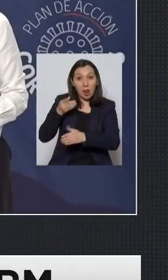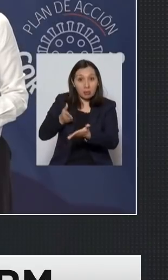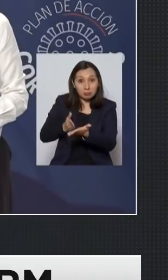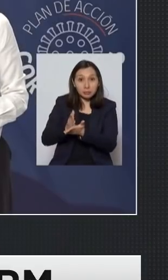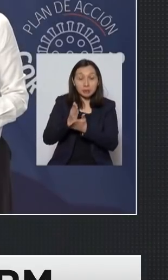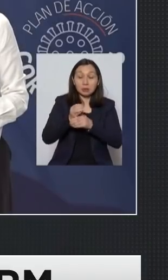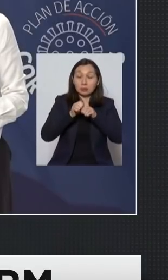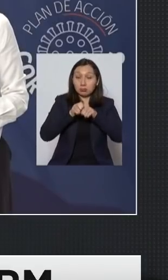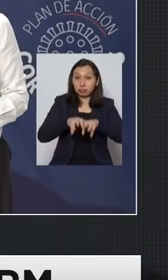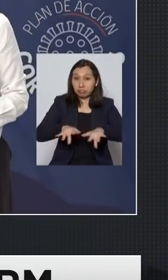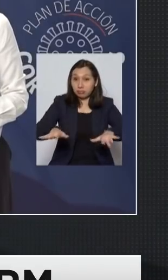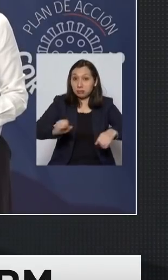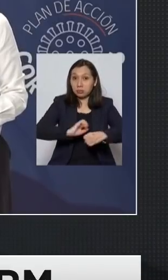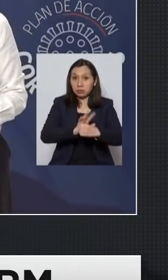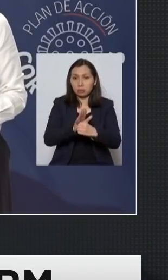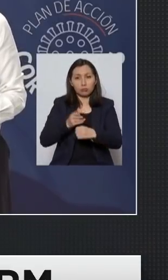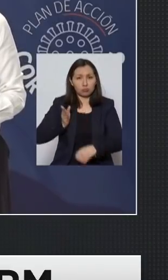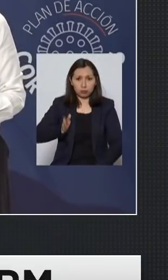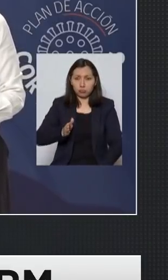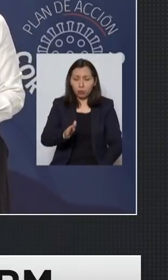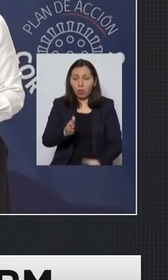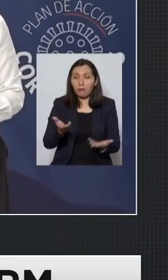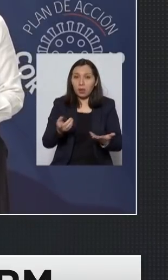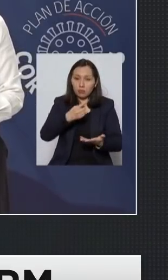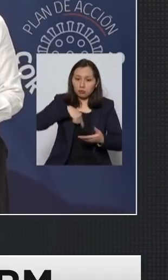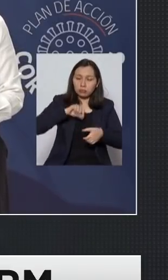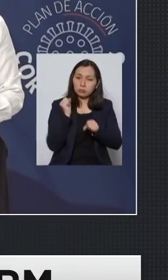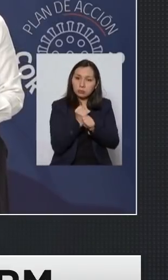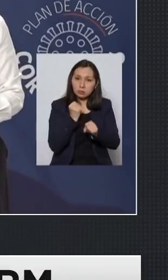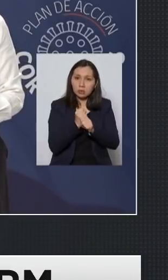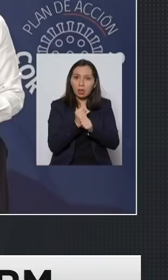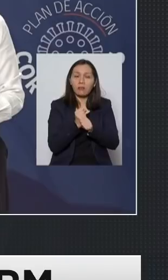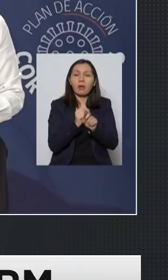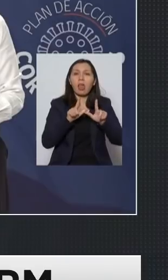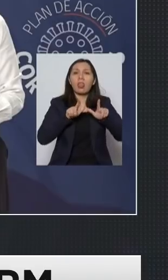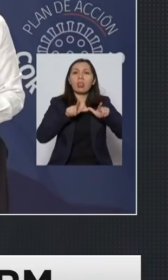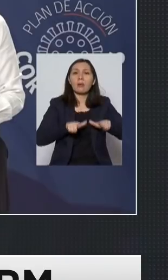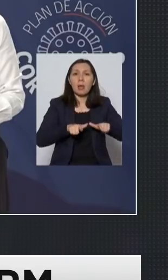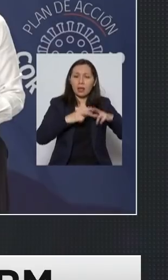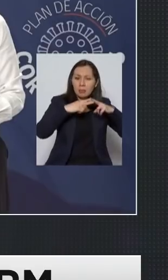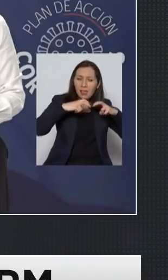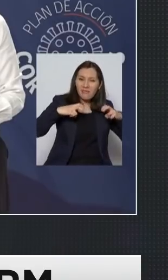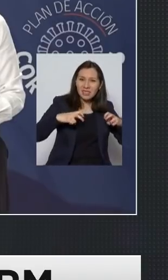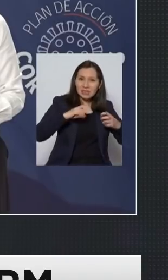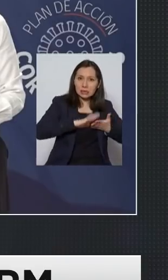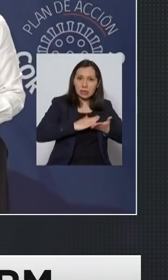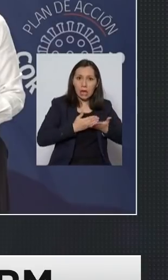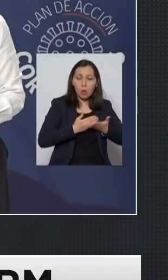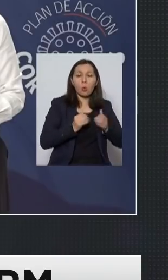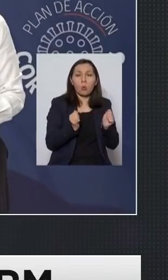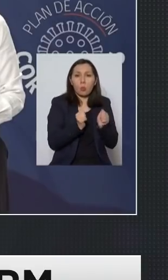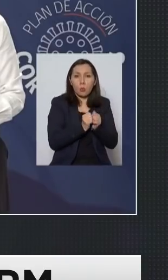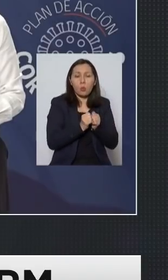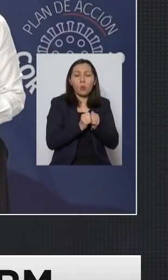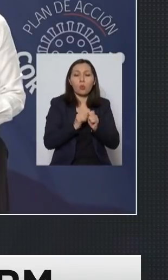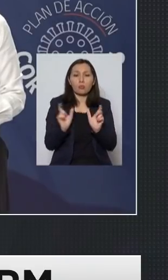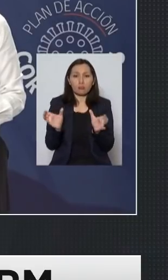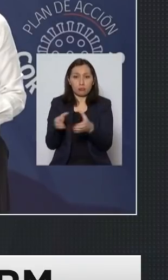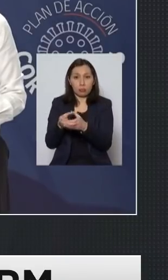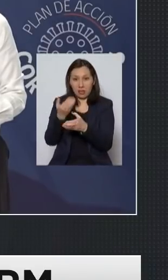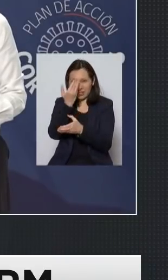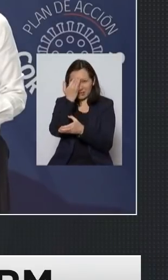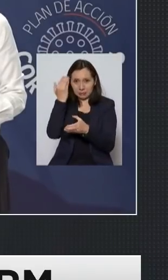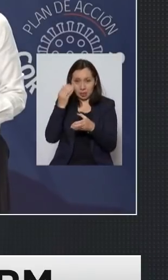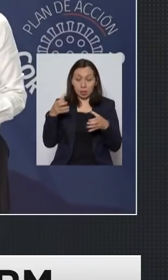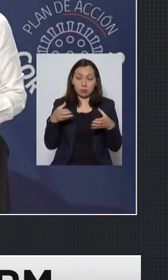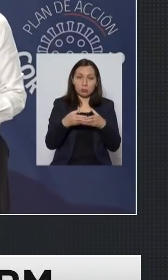pandemia y así hemos seguido hemos trabajado con nuestro departamento de epidemiología y con la comité de expertos